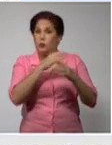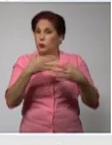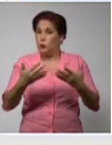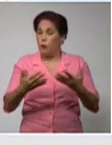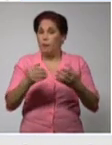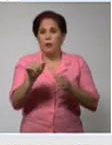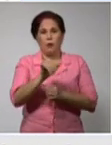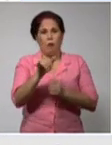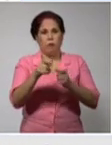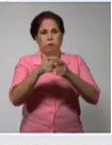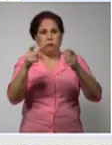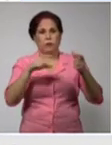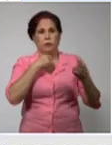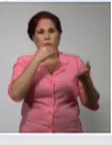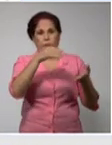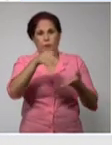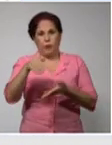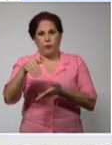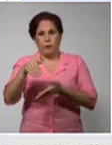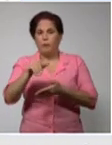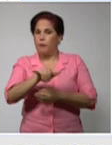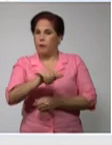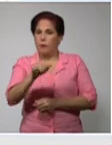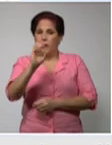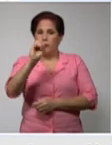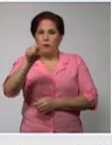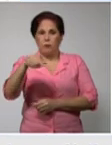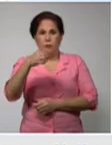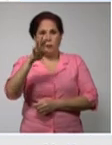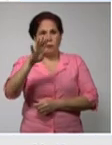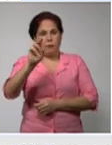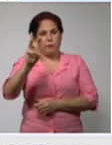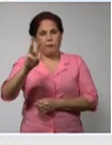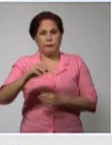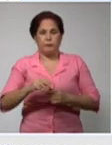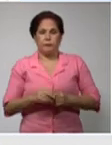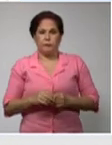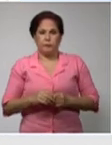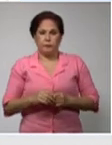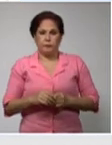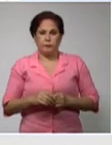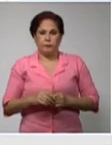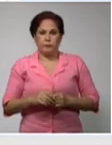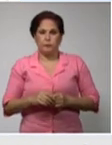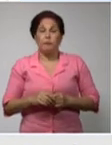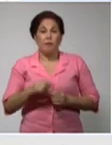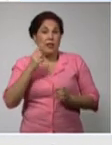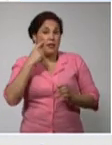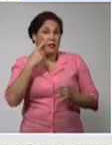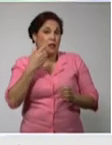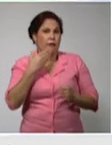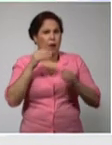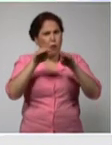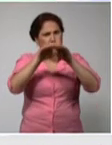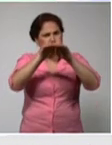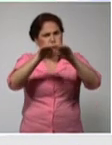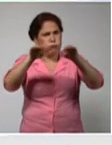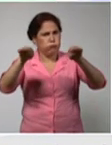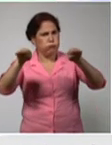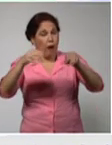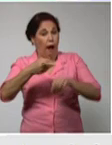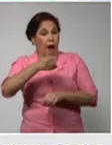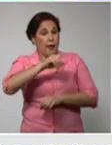elevada una letalidad de 0,43% ¿se evidencia una meseta doctor? ayer